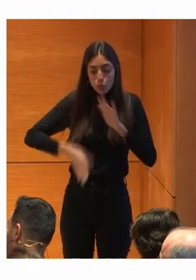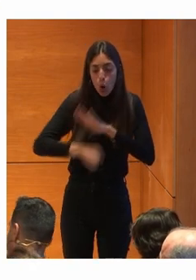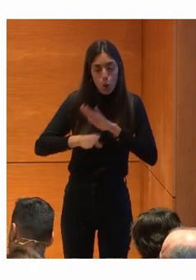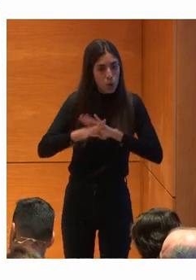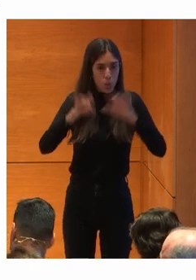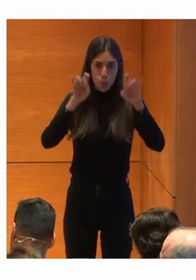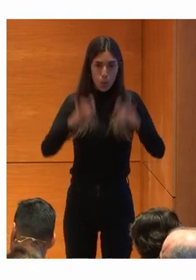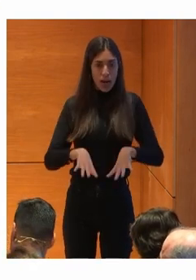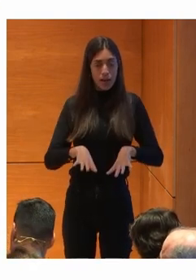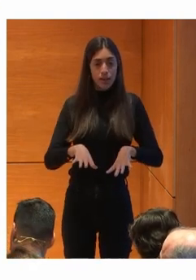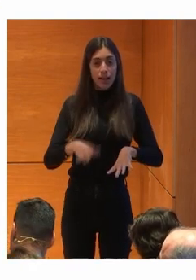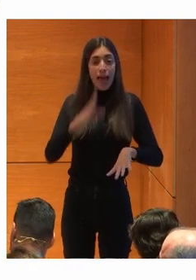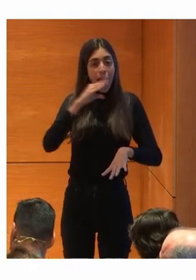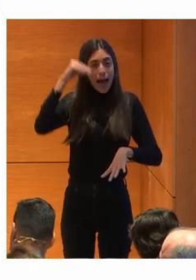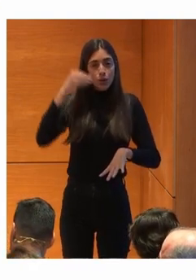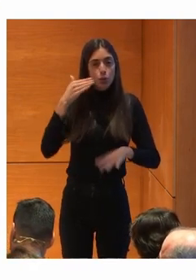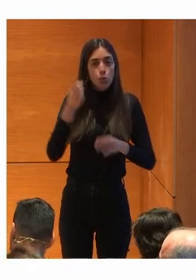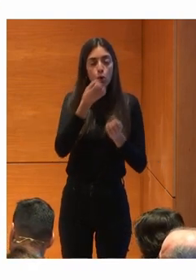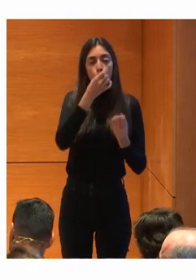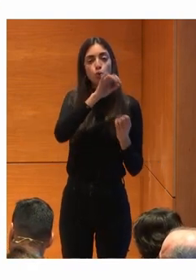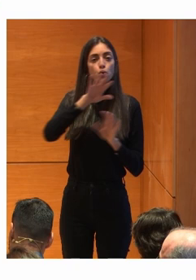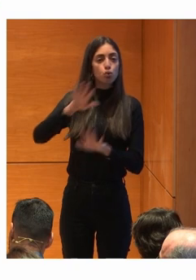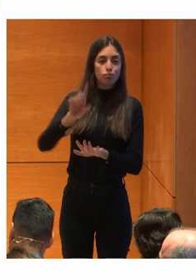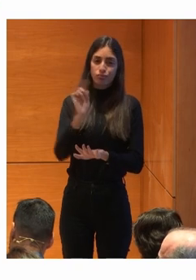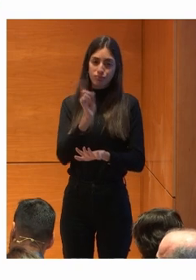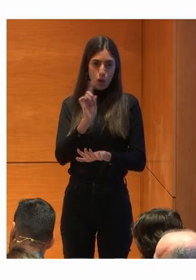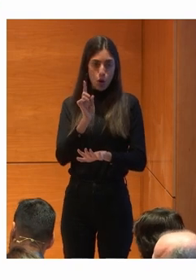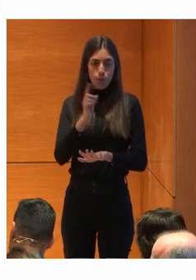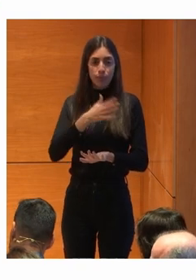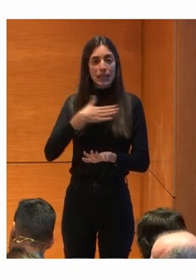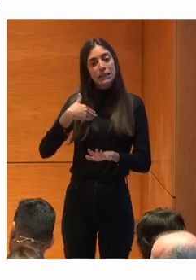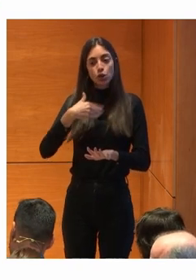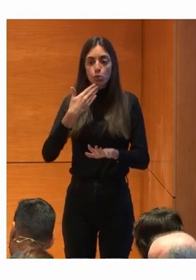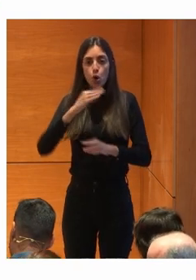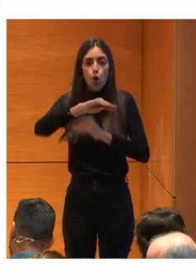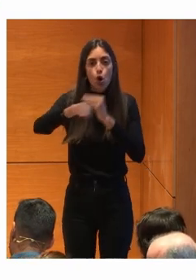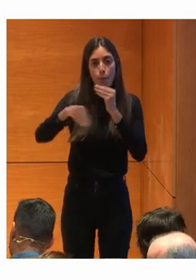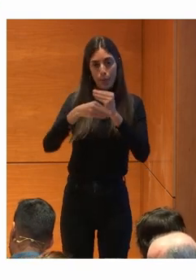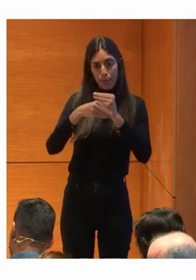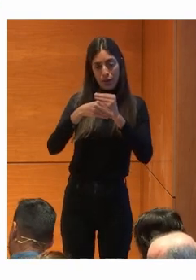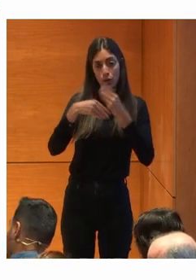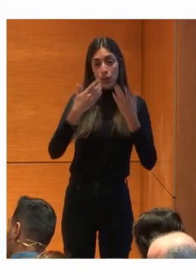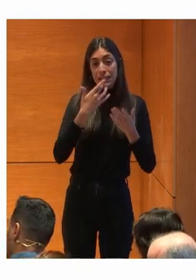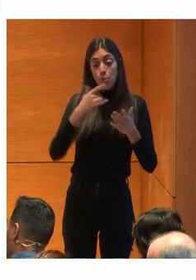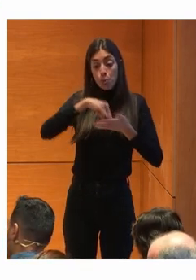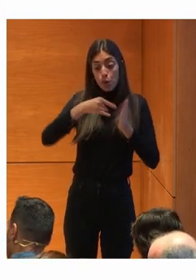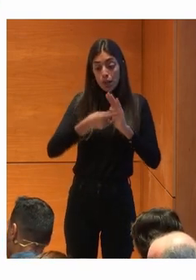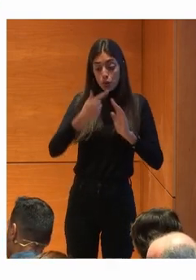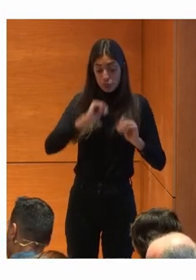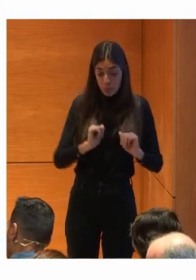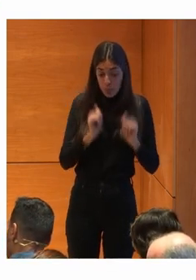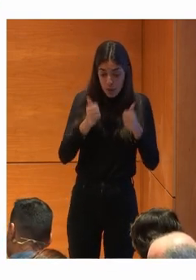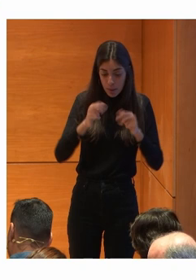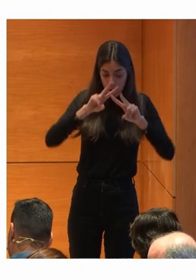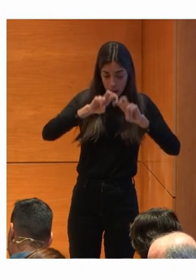Que Alexa No fuera un sustitutivo De eso Que fuese un complemento De eso Y si el proyecto Que empezamos A